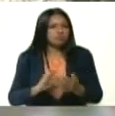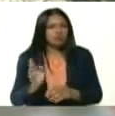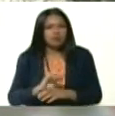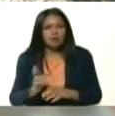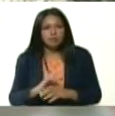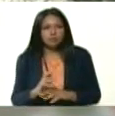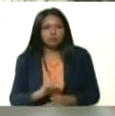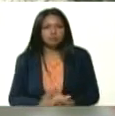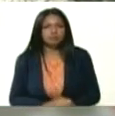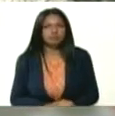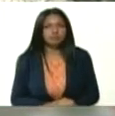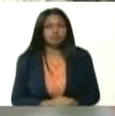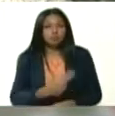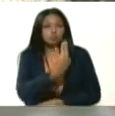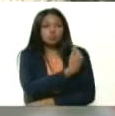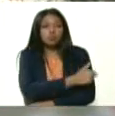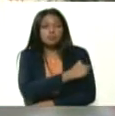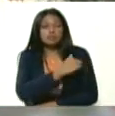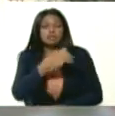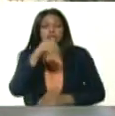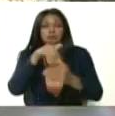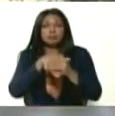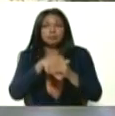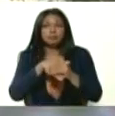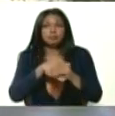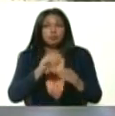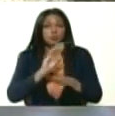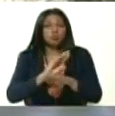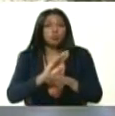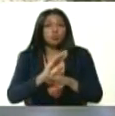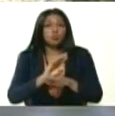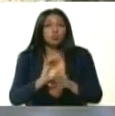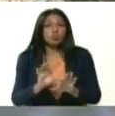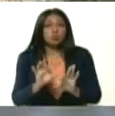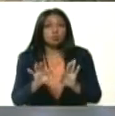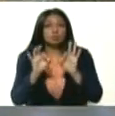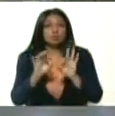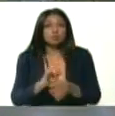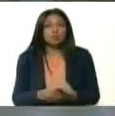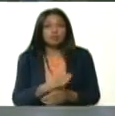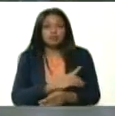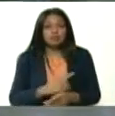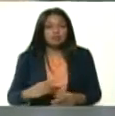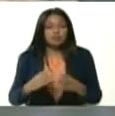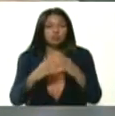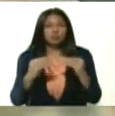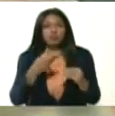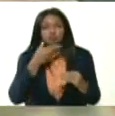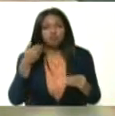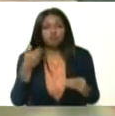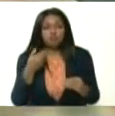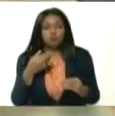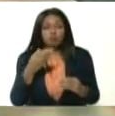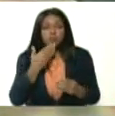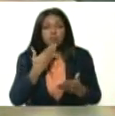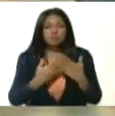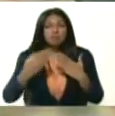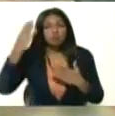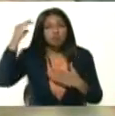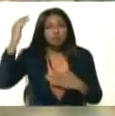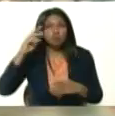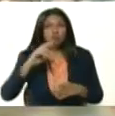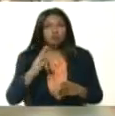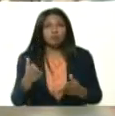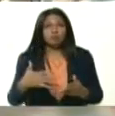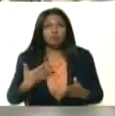recuperación ha sido hospitalizado el día de ayer en cuidados intensivos. Le decíamos todo el bien. Y le pedimos a Dios que le dé la